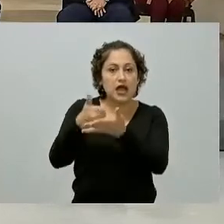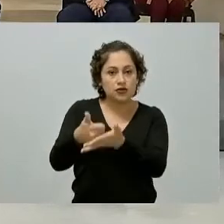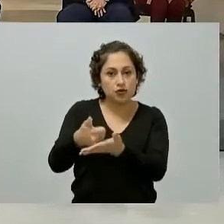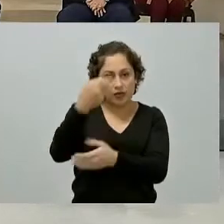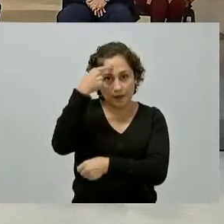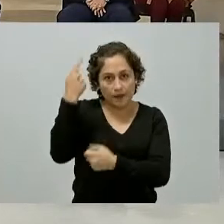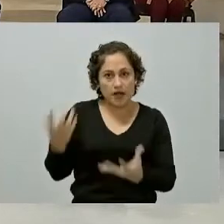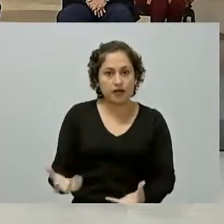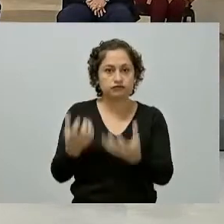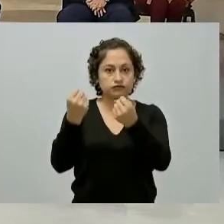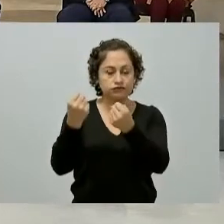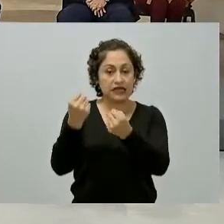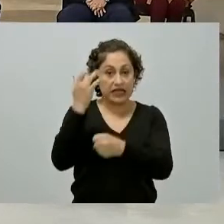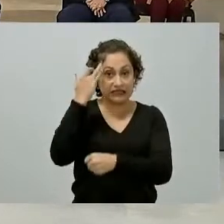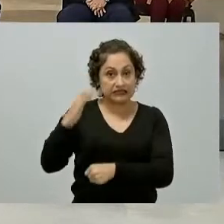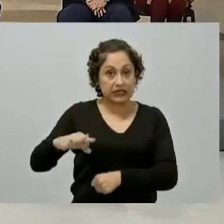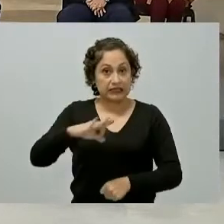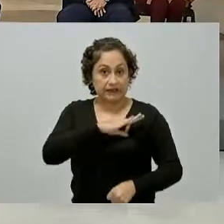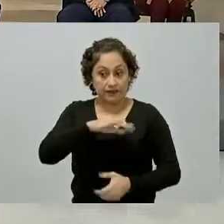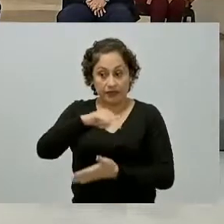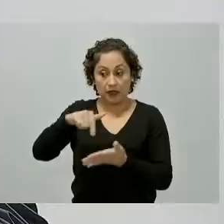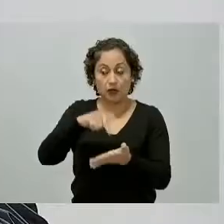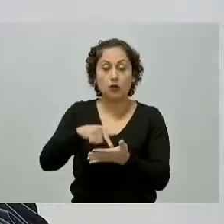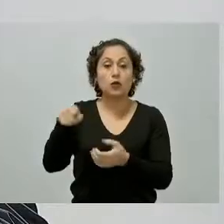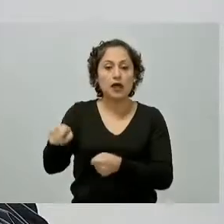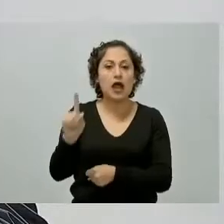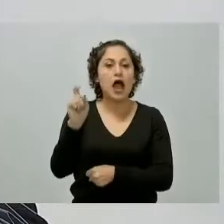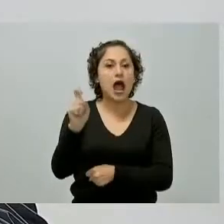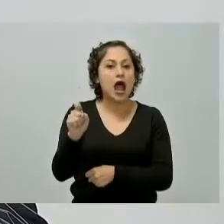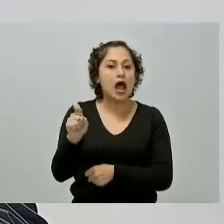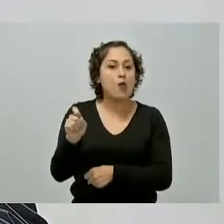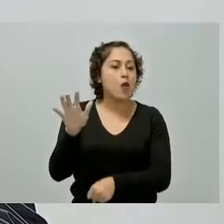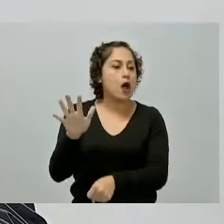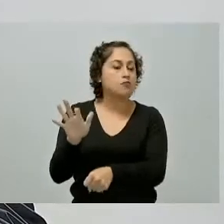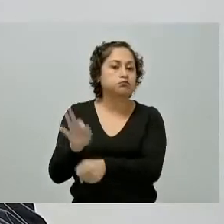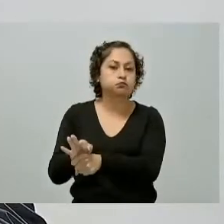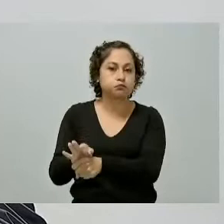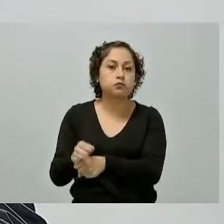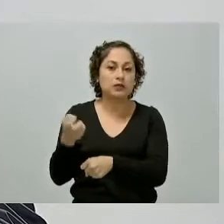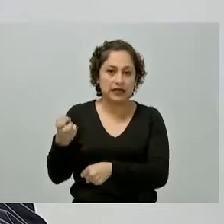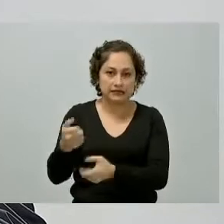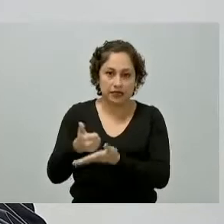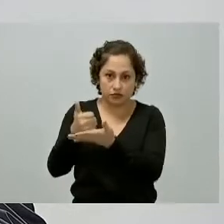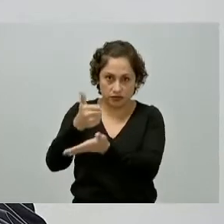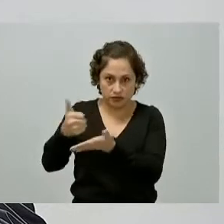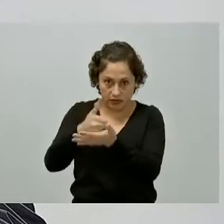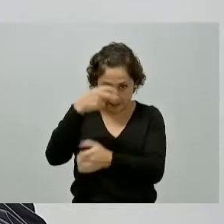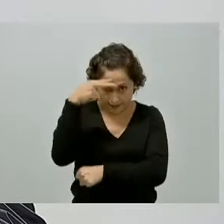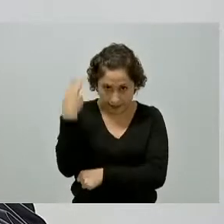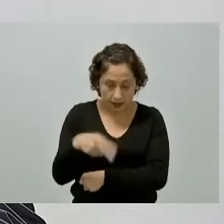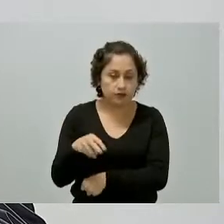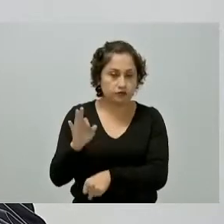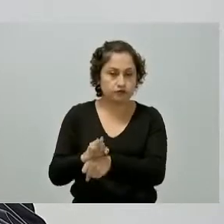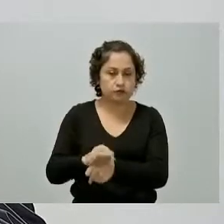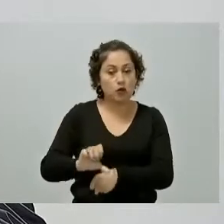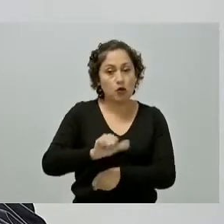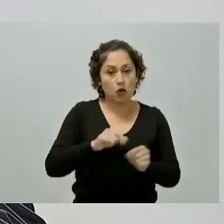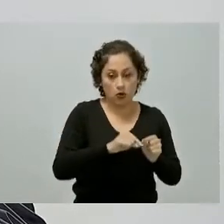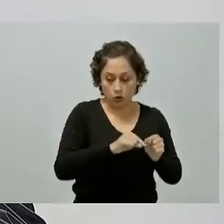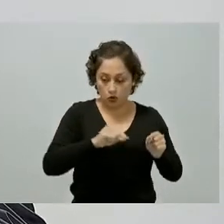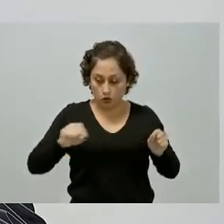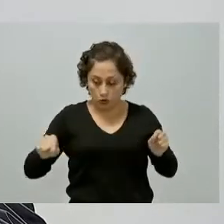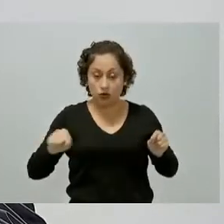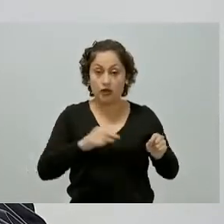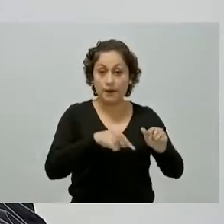de Santa Fe una de las principales fuentes de abastecimiento de agua potable para la Ciudad de México y la segunda es una nueva estación entre Santa Fe y